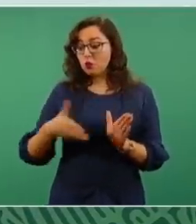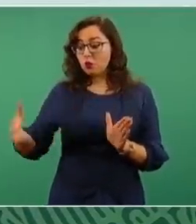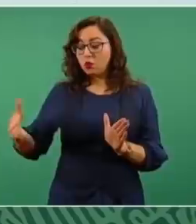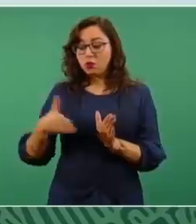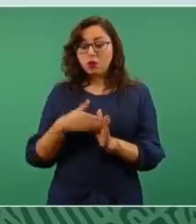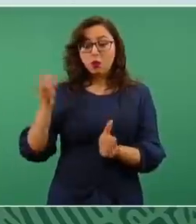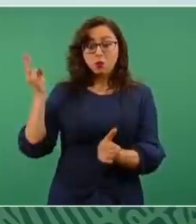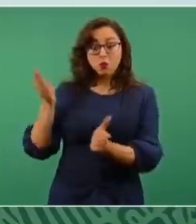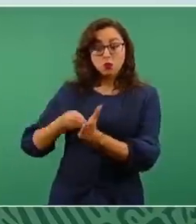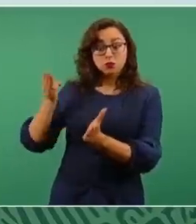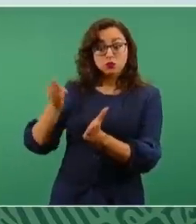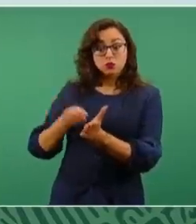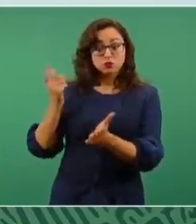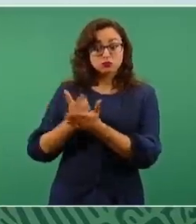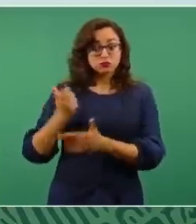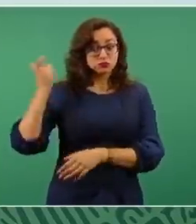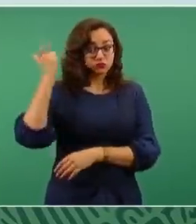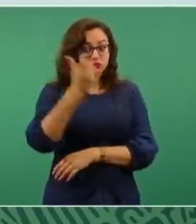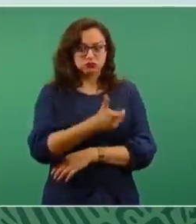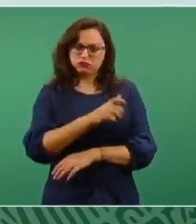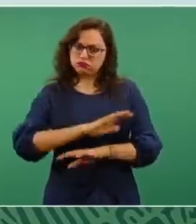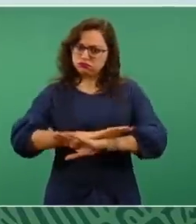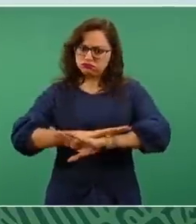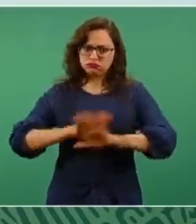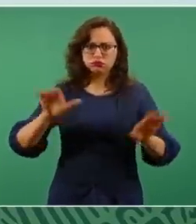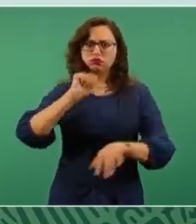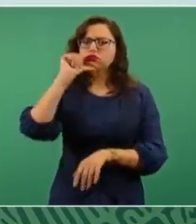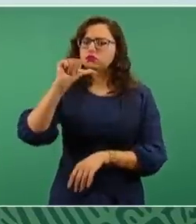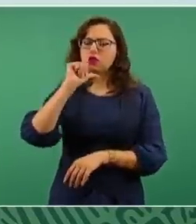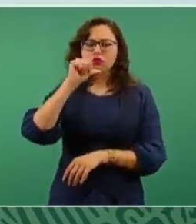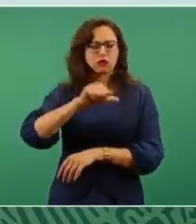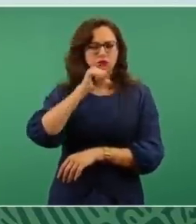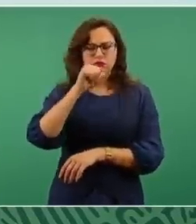que eran 147 millones de dólares, ya no se van a pagar.